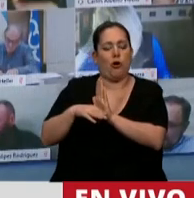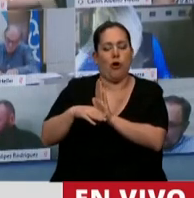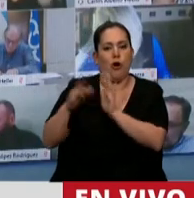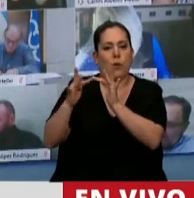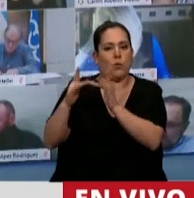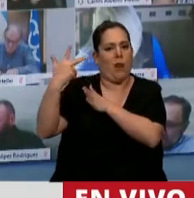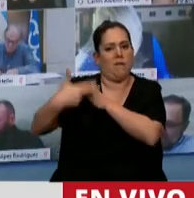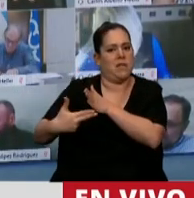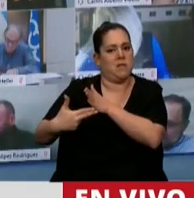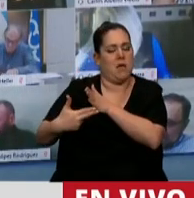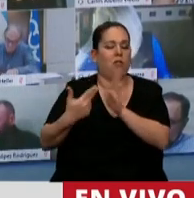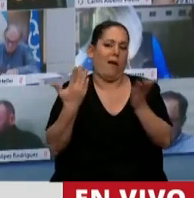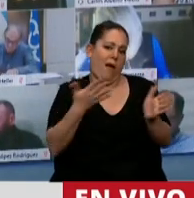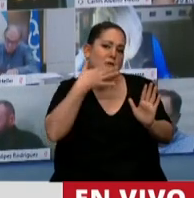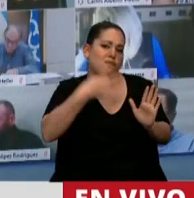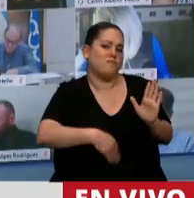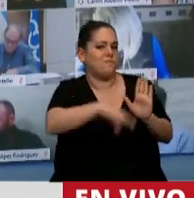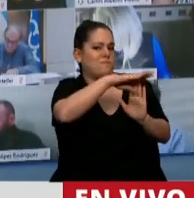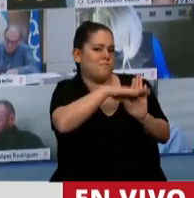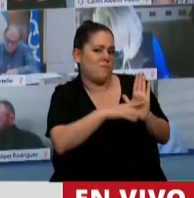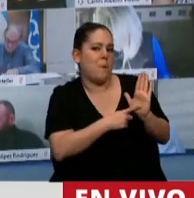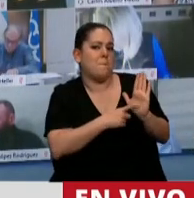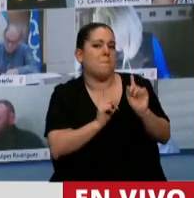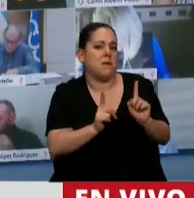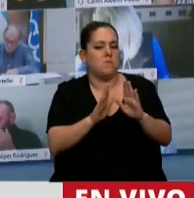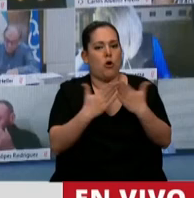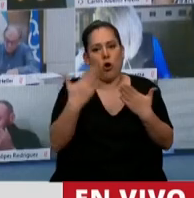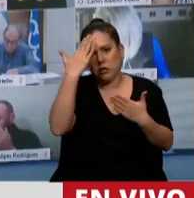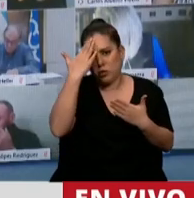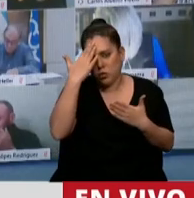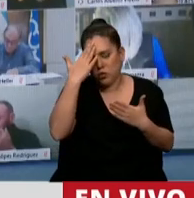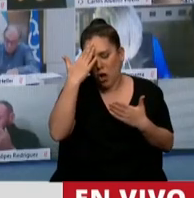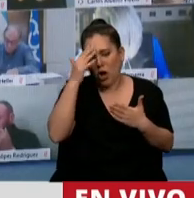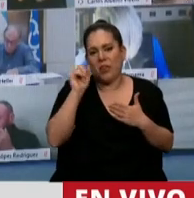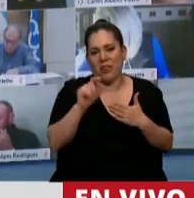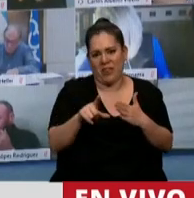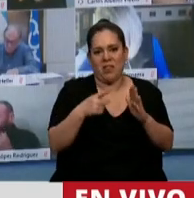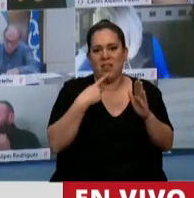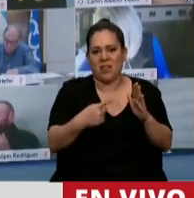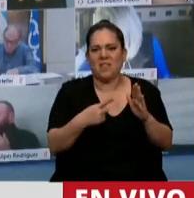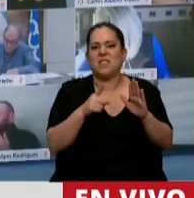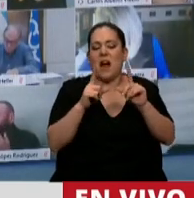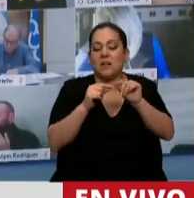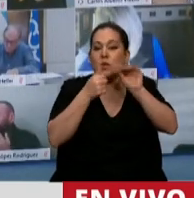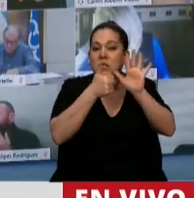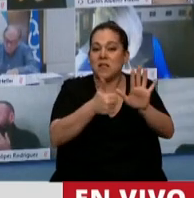reglamento, cómo es como lo dice el artículo 63 de la Constitución, cómo dice el artículo 66,